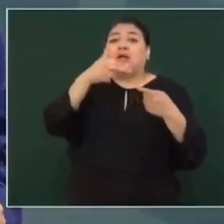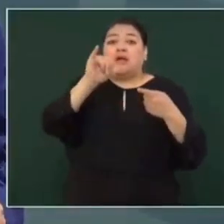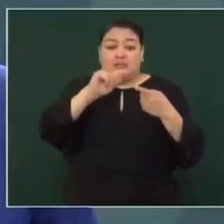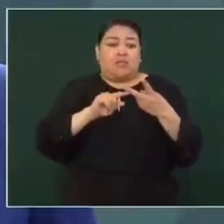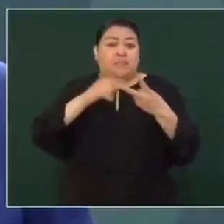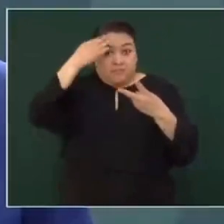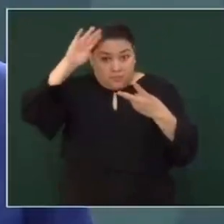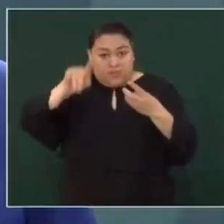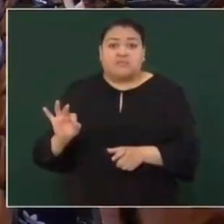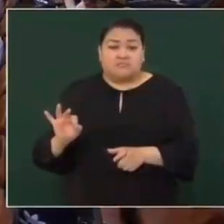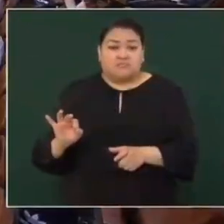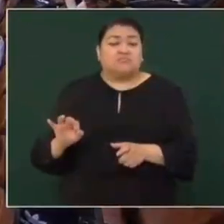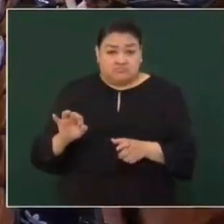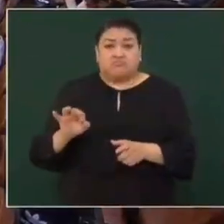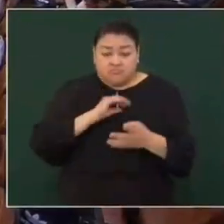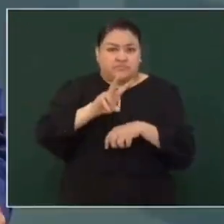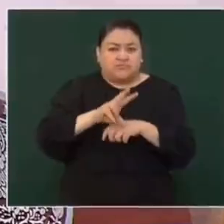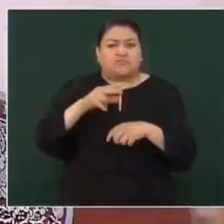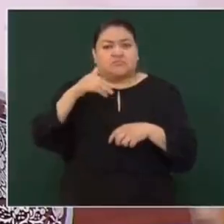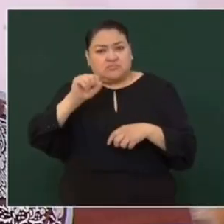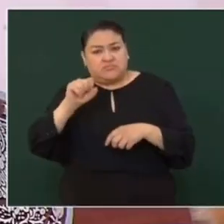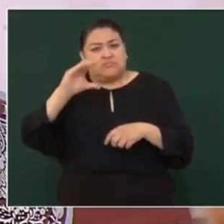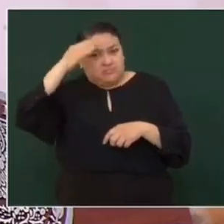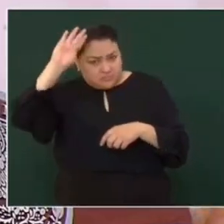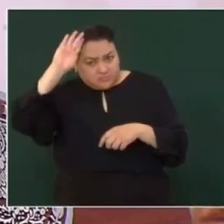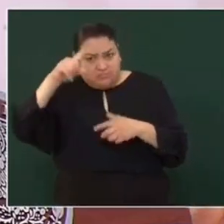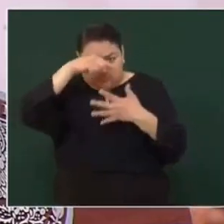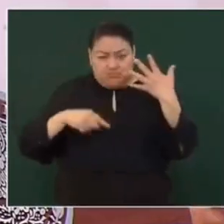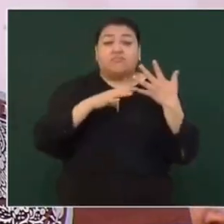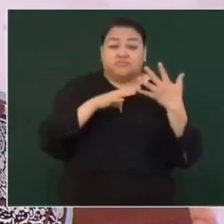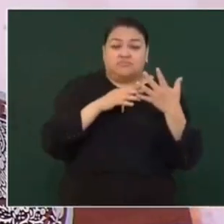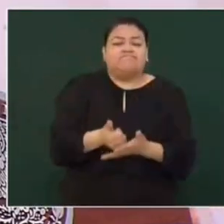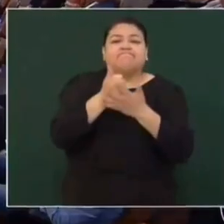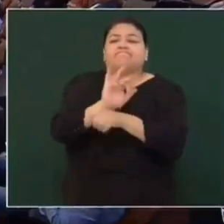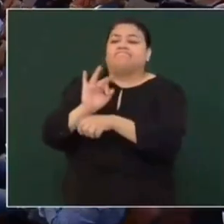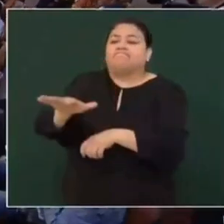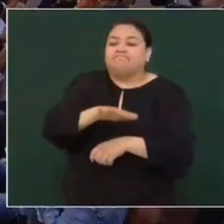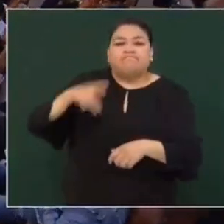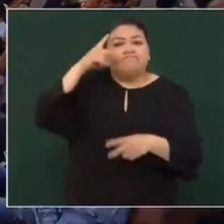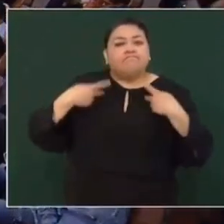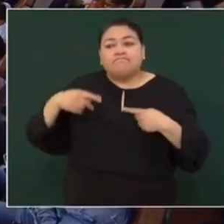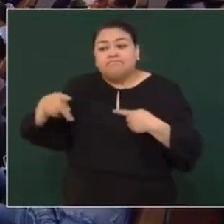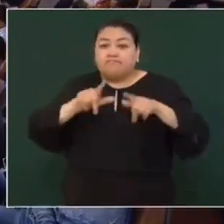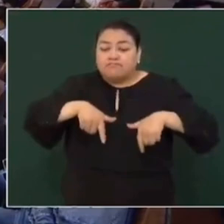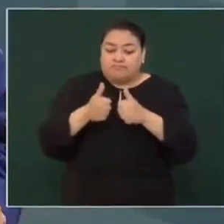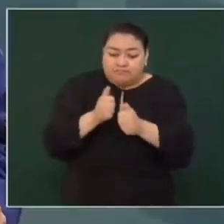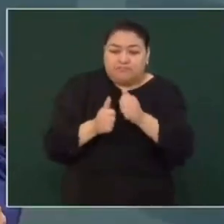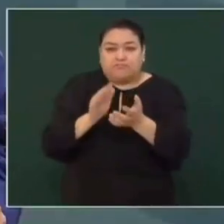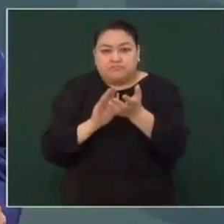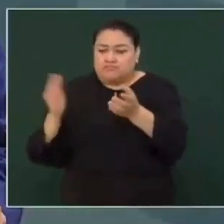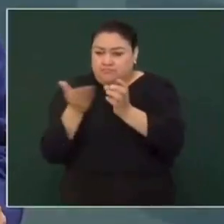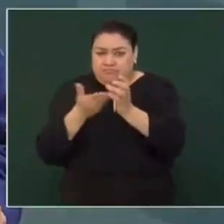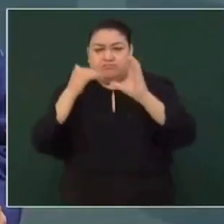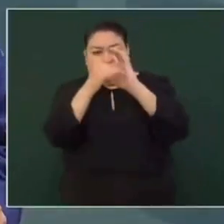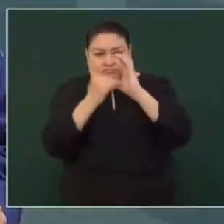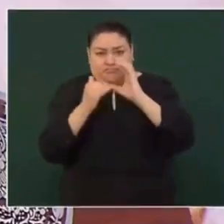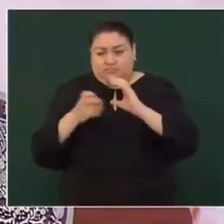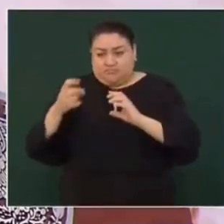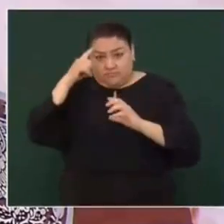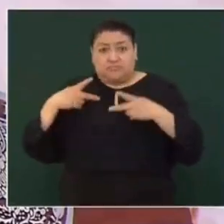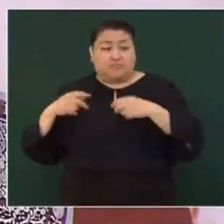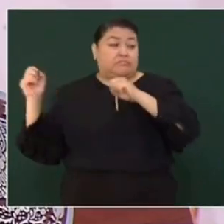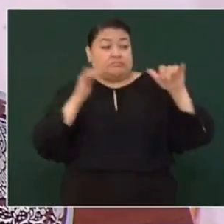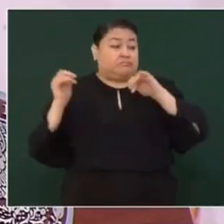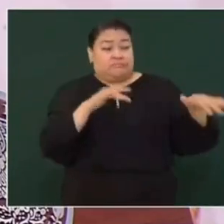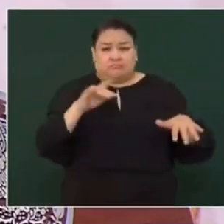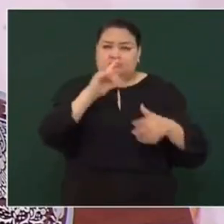para Cuba, Venezuela, Nicaragua. Entonces, esto va a ayudar mucho a que no aumente el